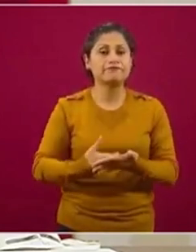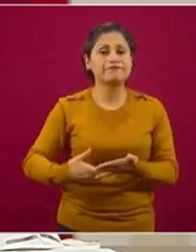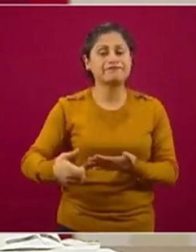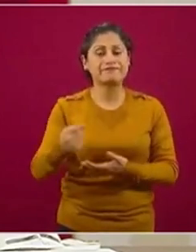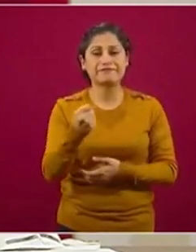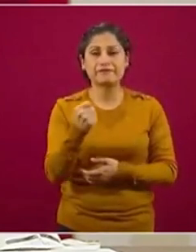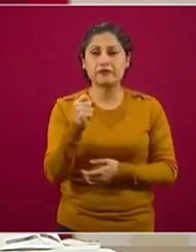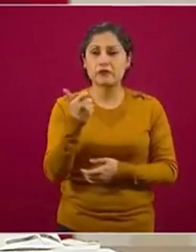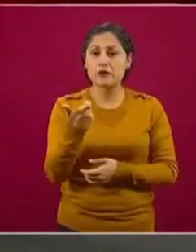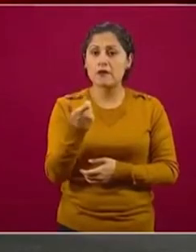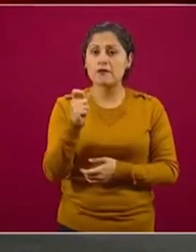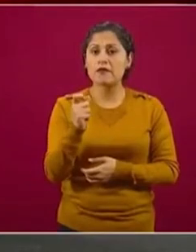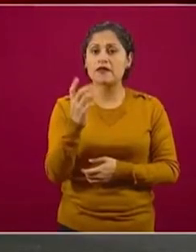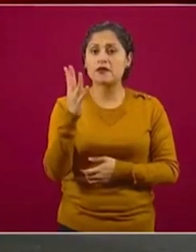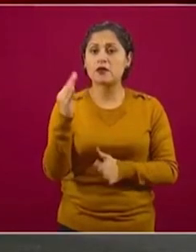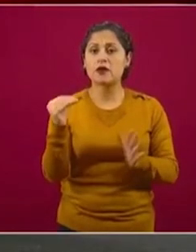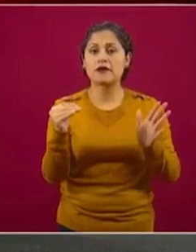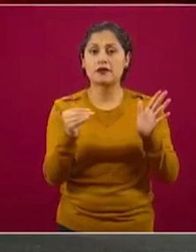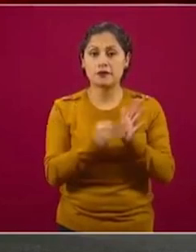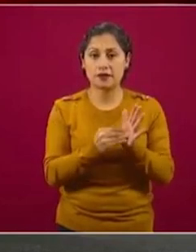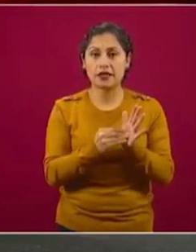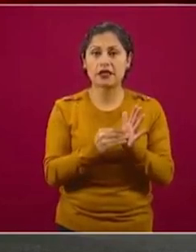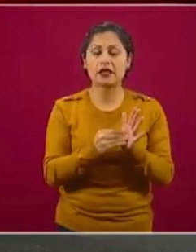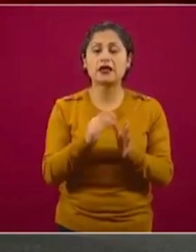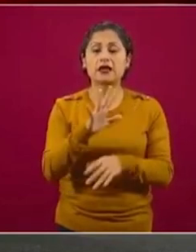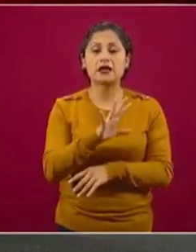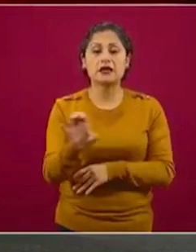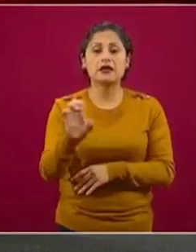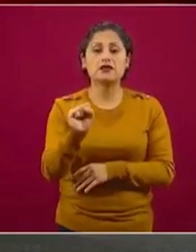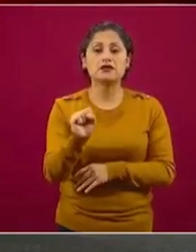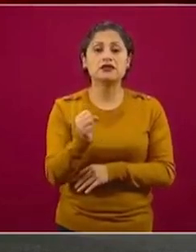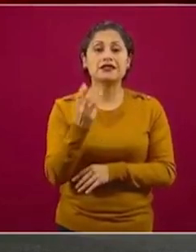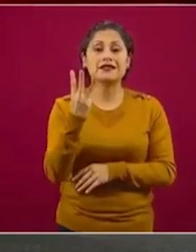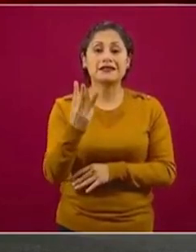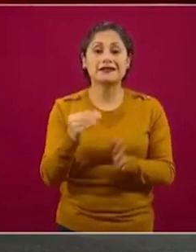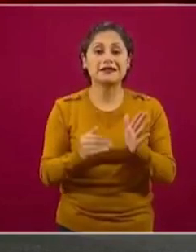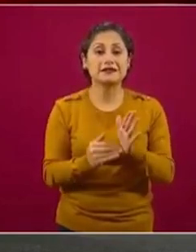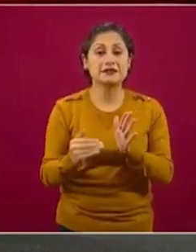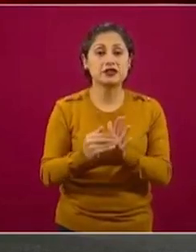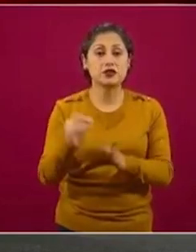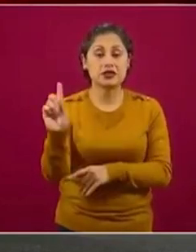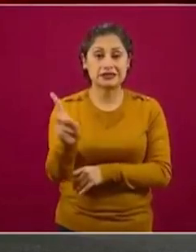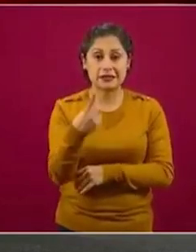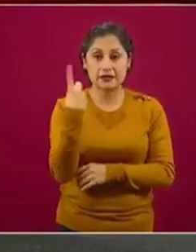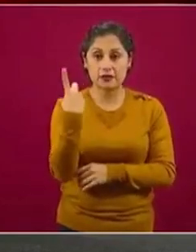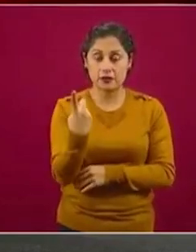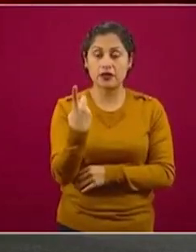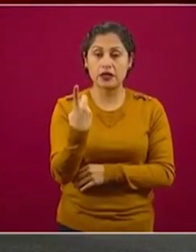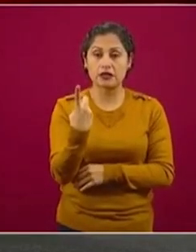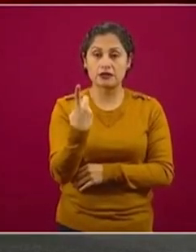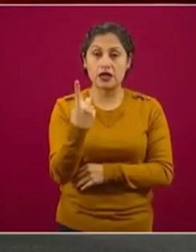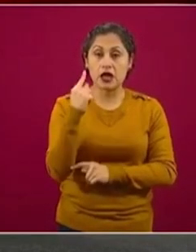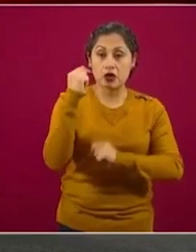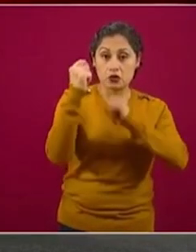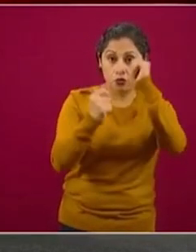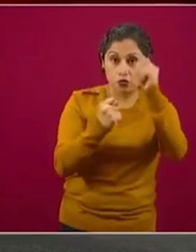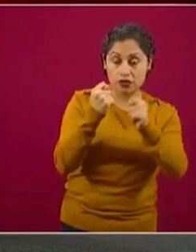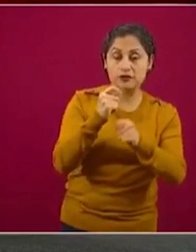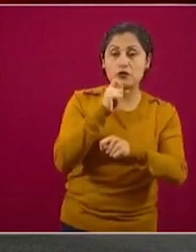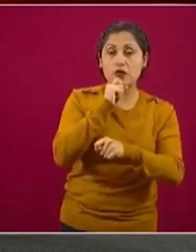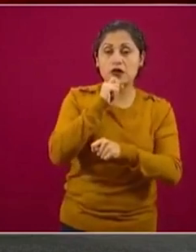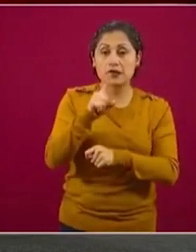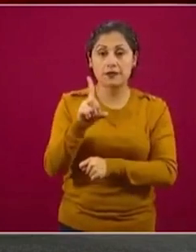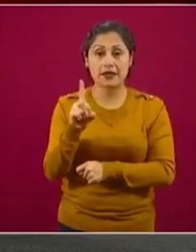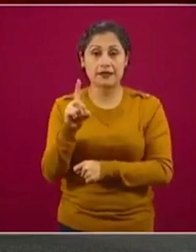563 millones de dólares, tanto en turismo como en divisas